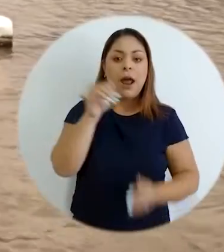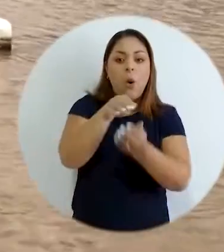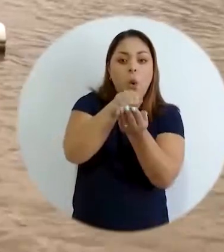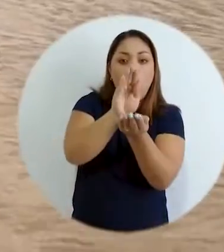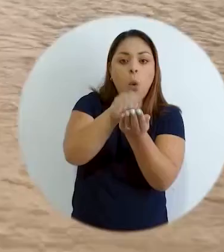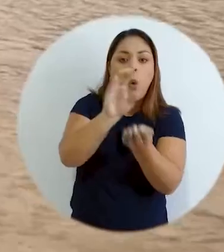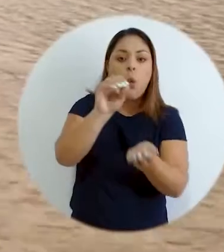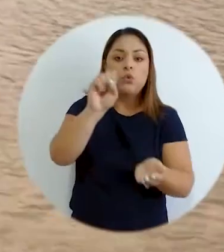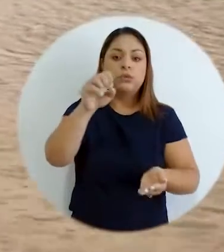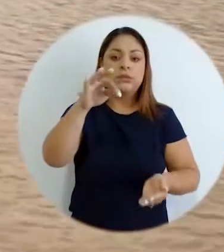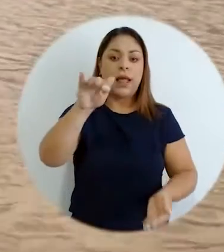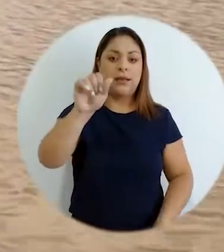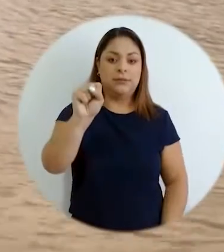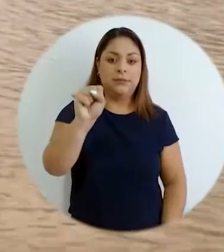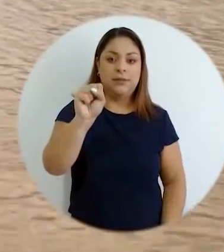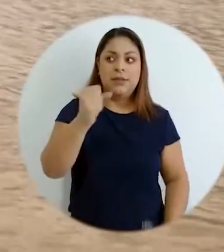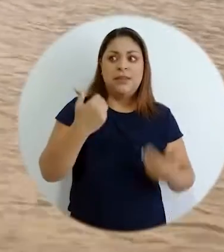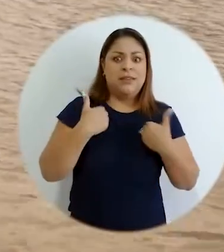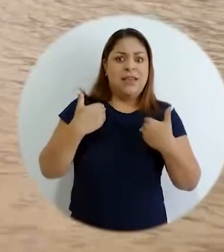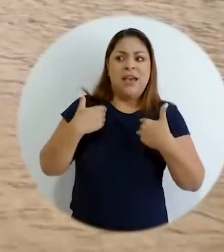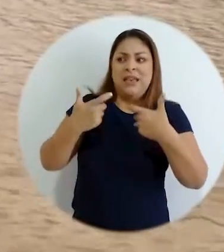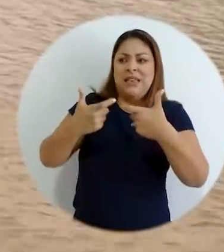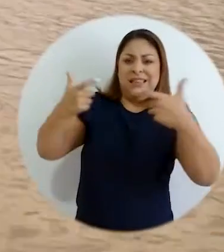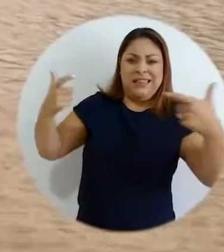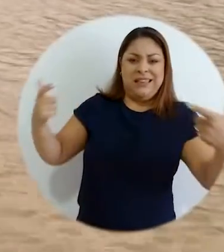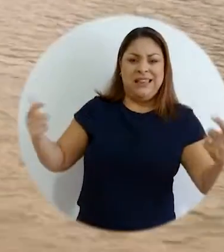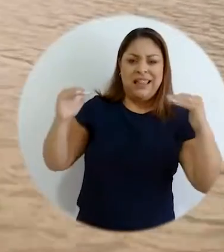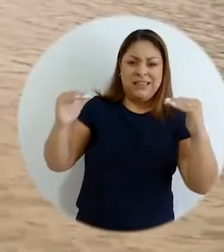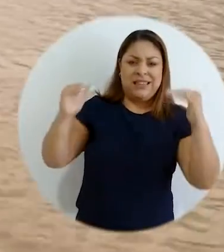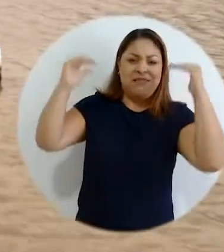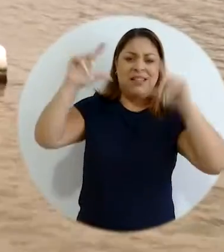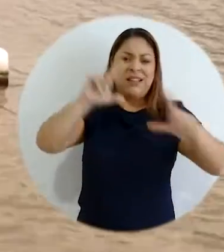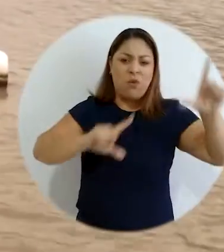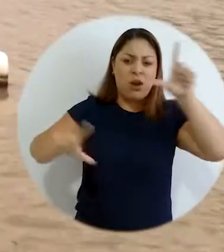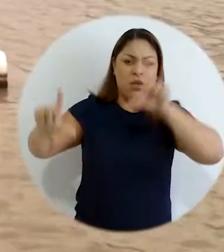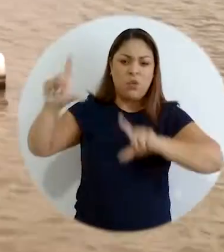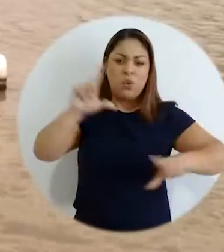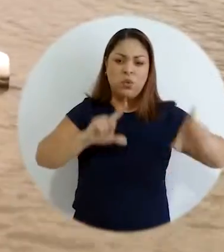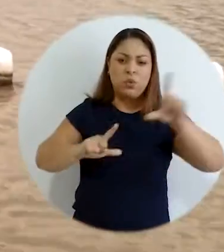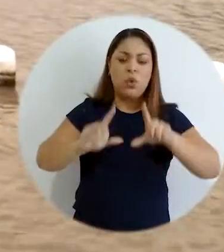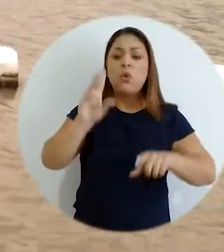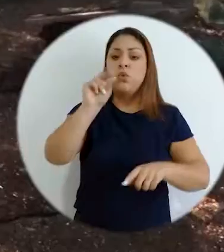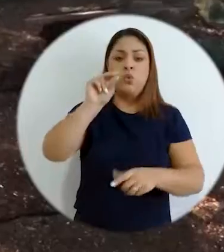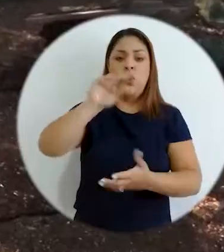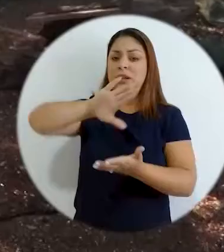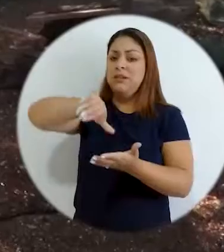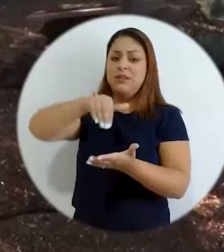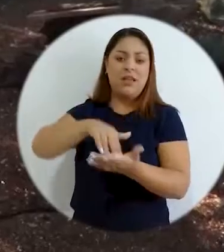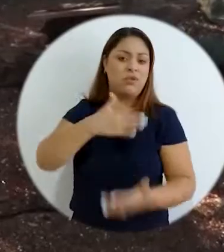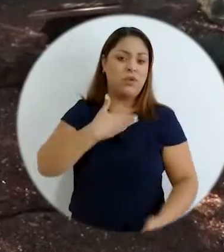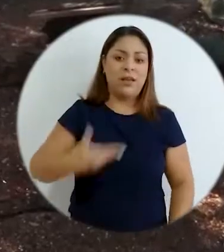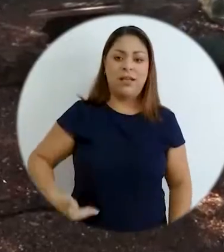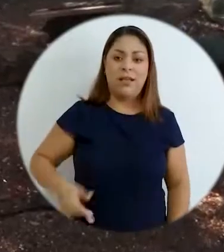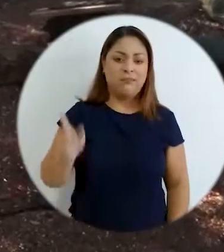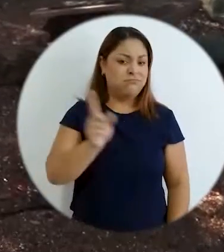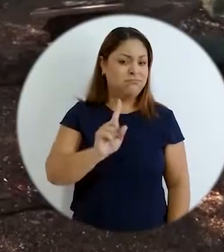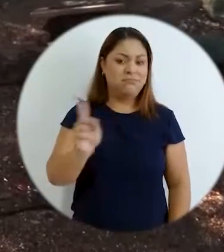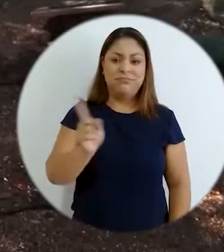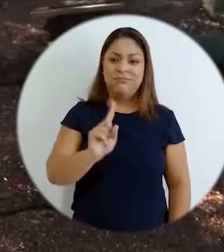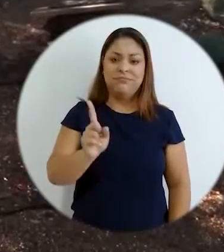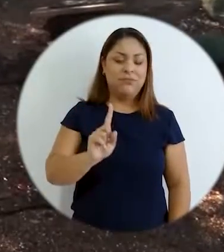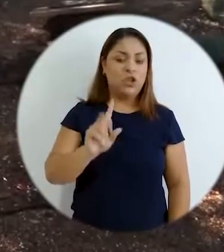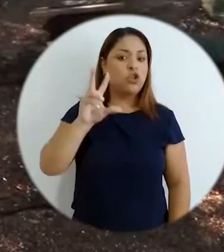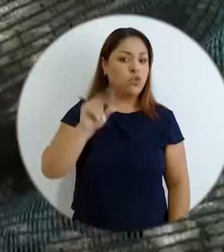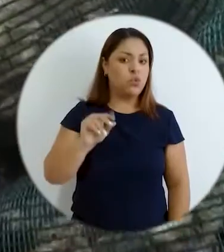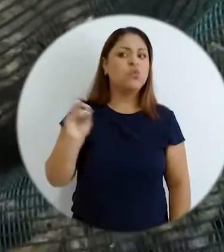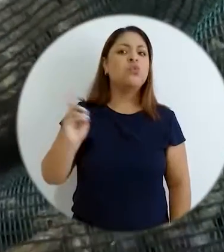y tenemos un laboratorio de alto nivel en Chómez en donde este laboratorio no está en el centro de heredia no está cerca